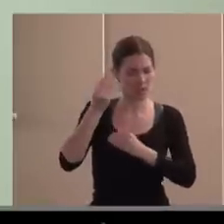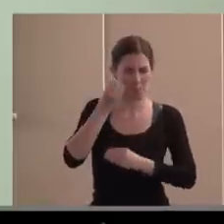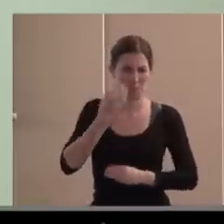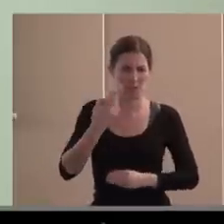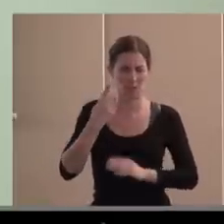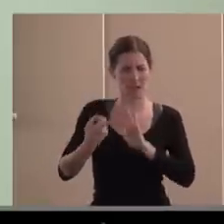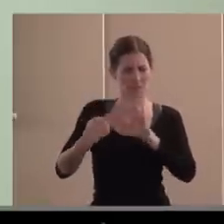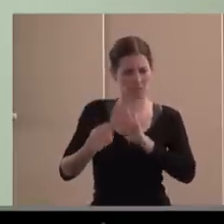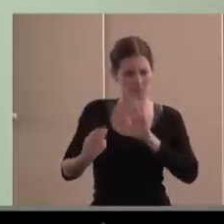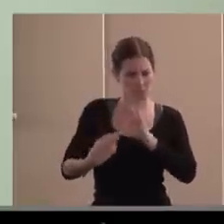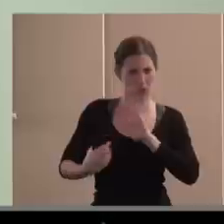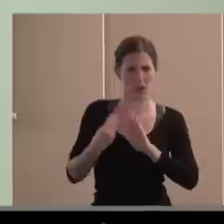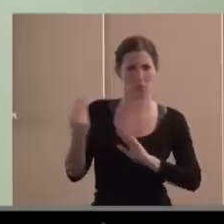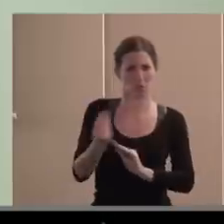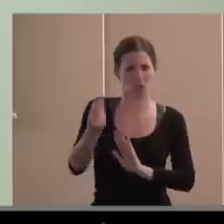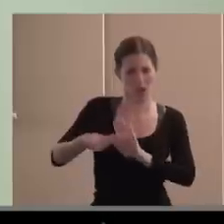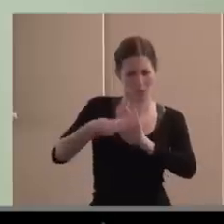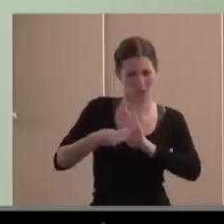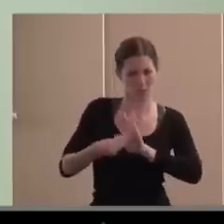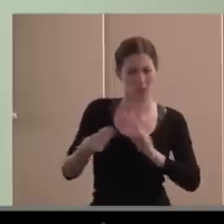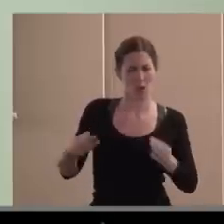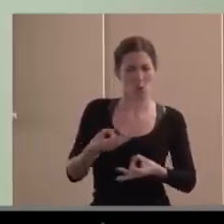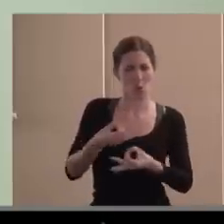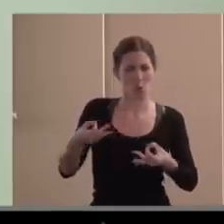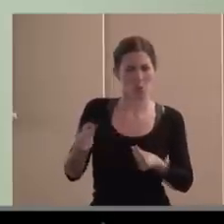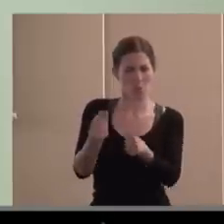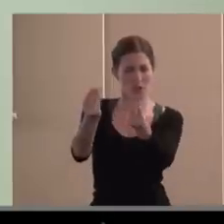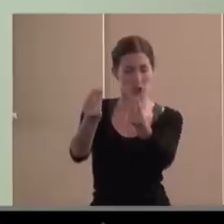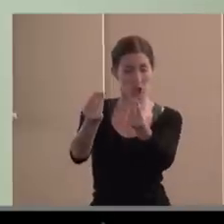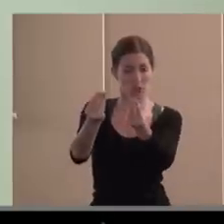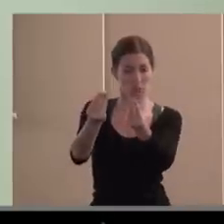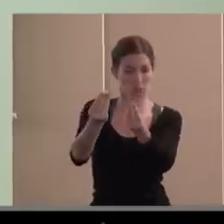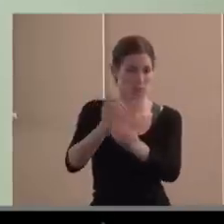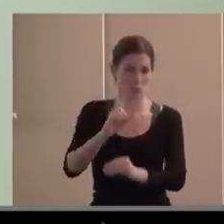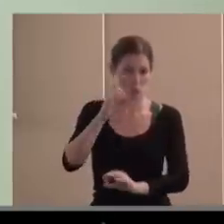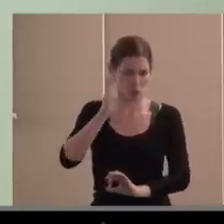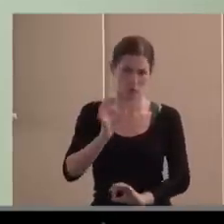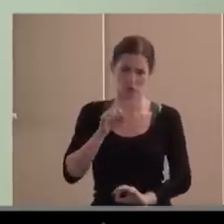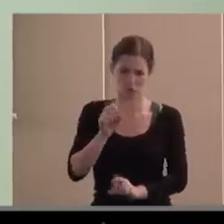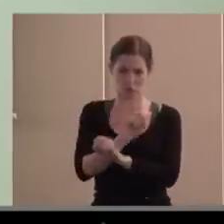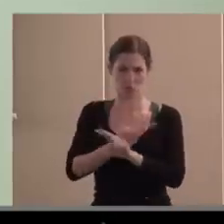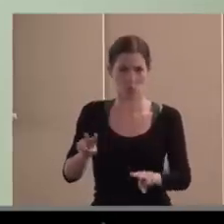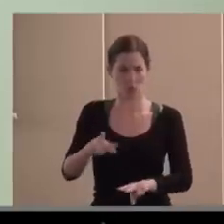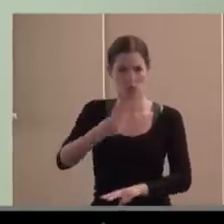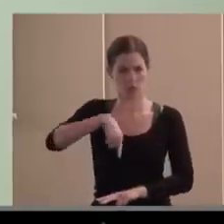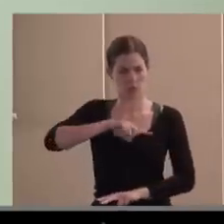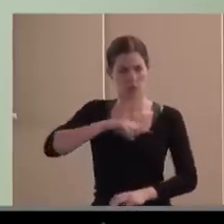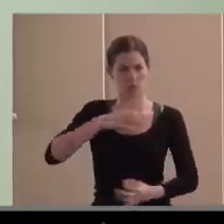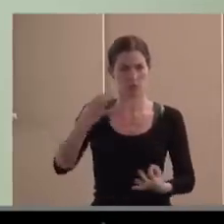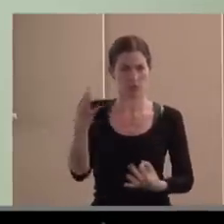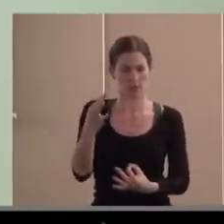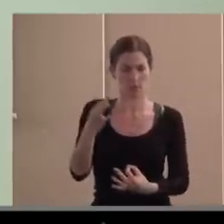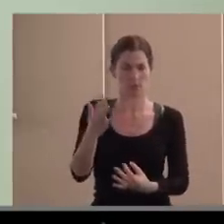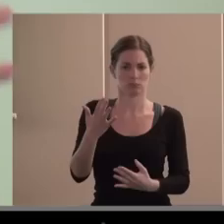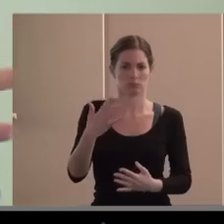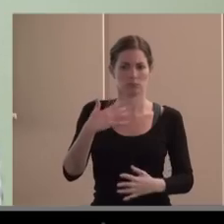a suprimir, a mejorar, a perfeccionar. Creo que no, que es lo peor que podemos hacer y la peor tradición que le podemos dar a nuestro